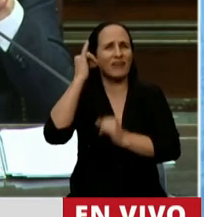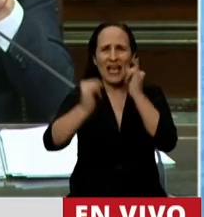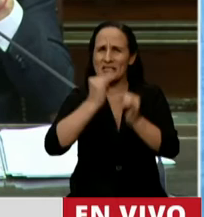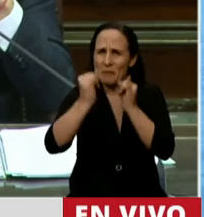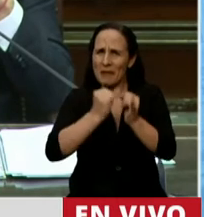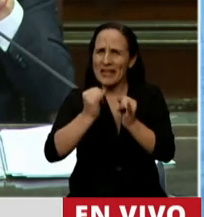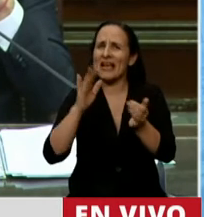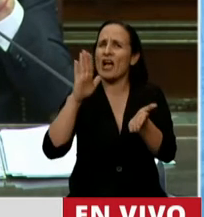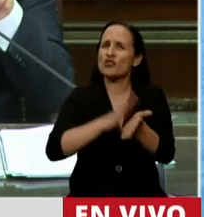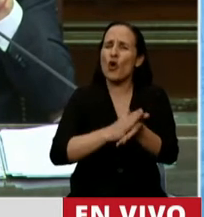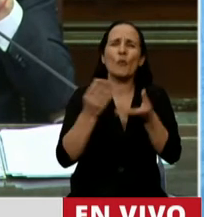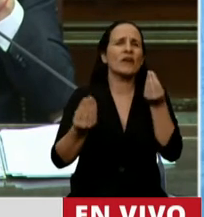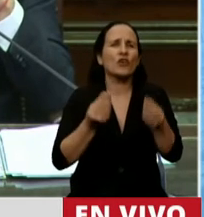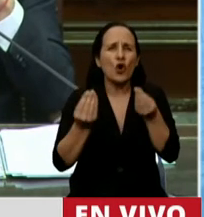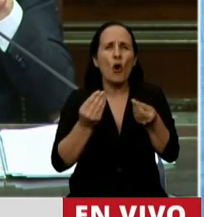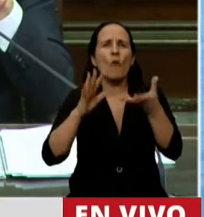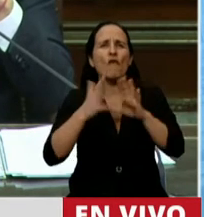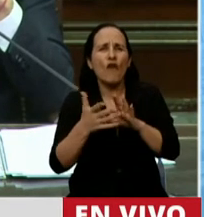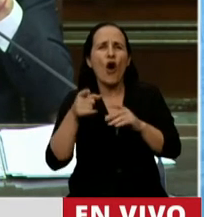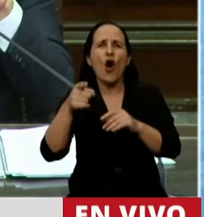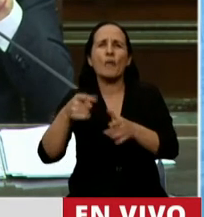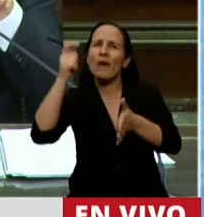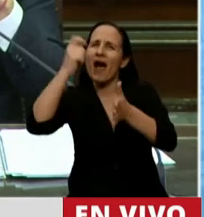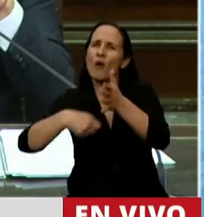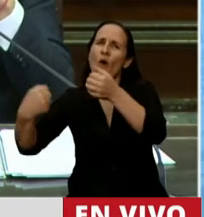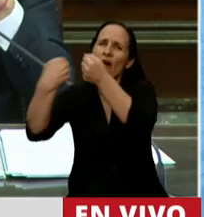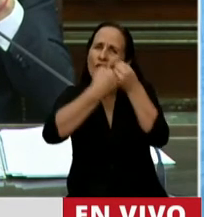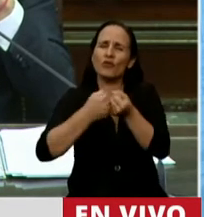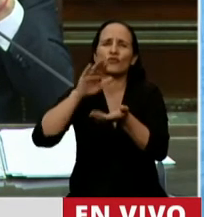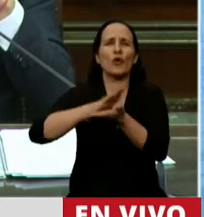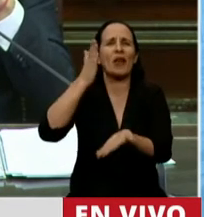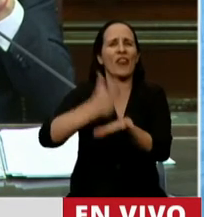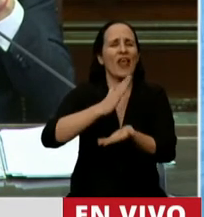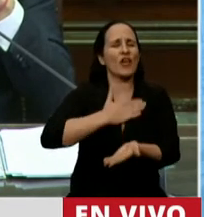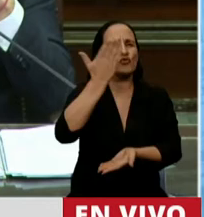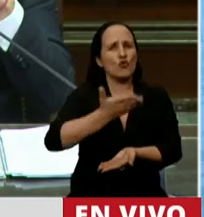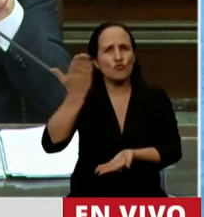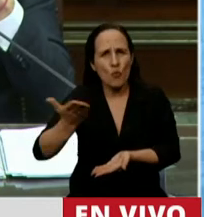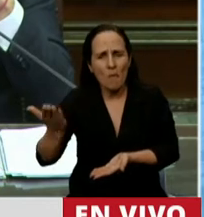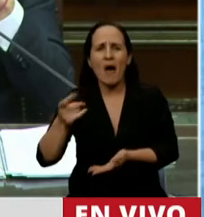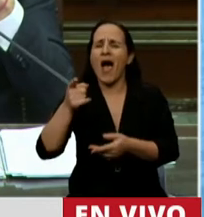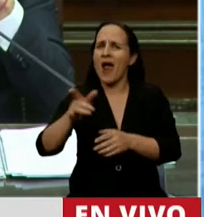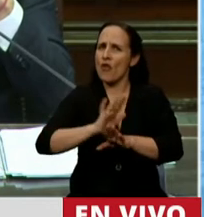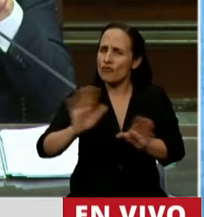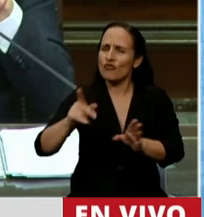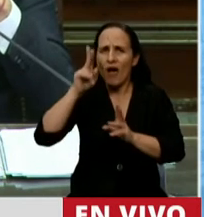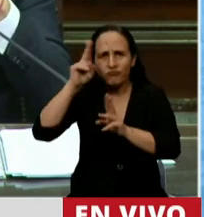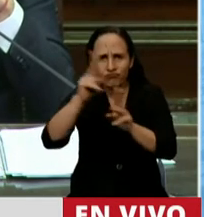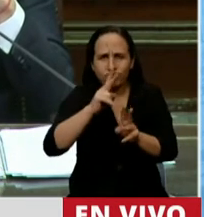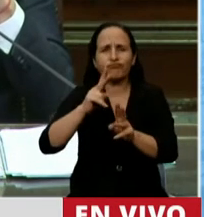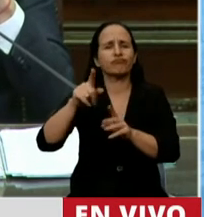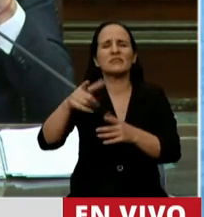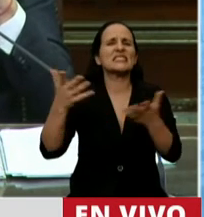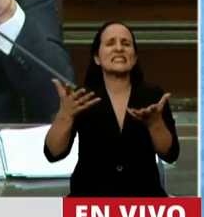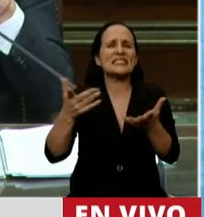respaldos, los resguardos respecto de los tratados internacionales de derechos humanos que se respetan en el caso